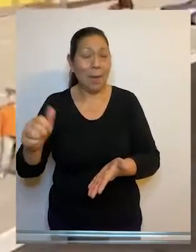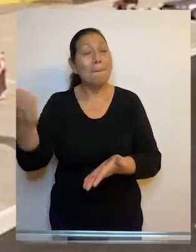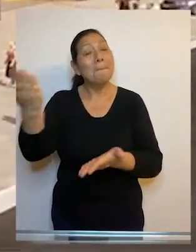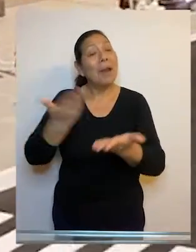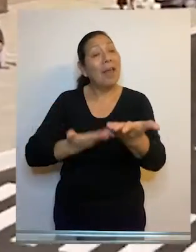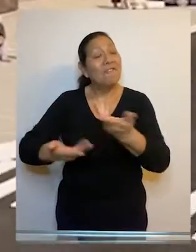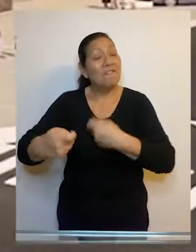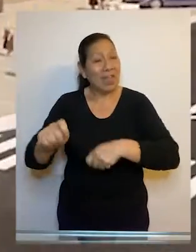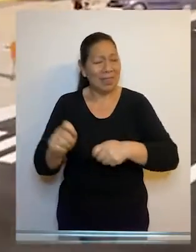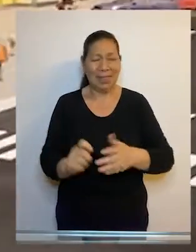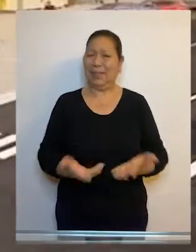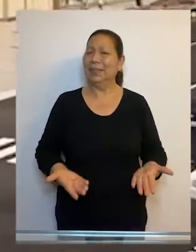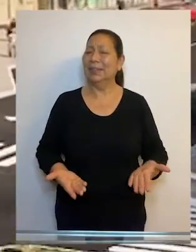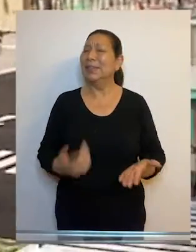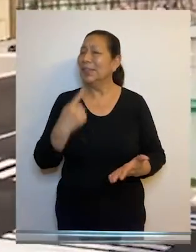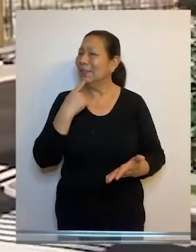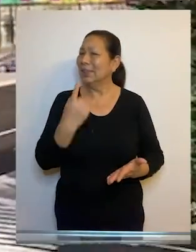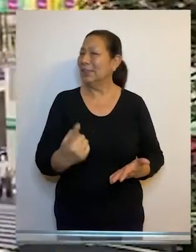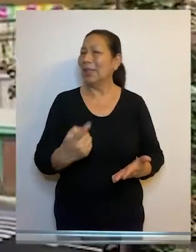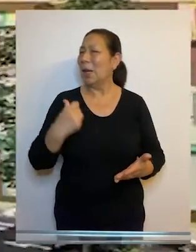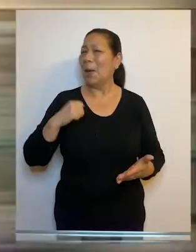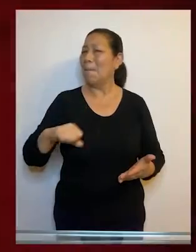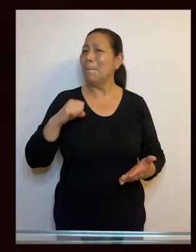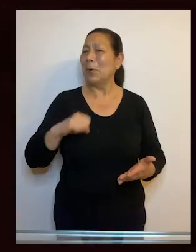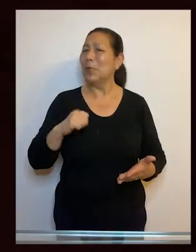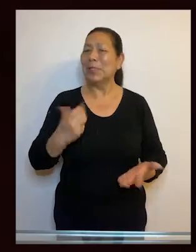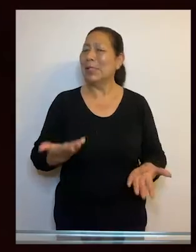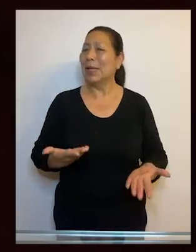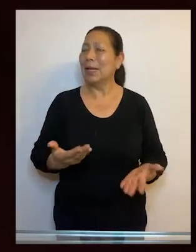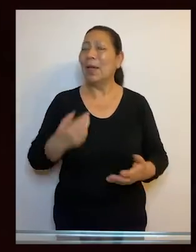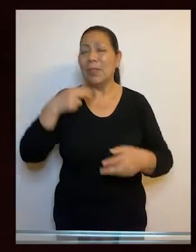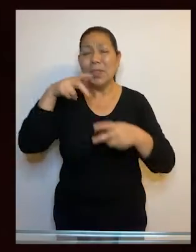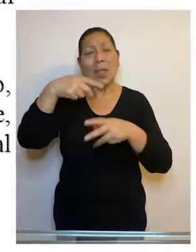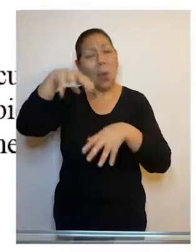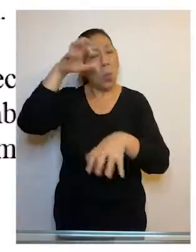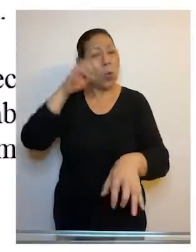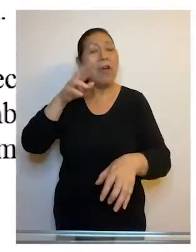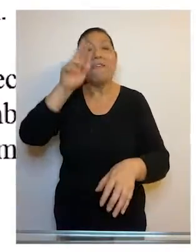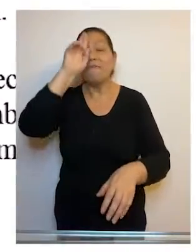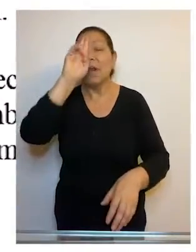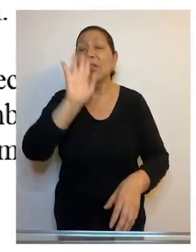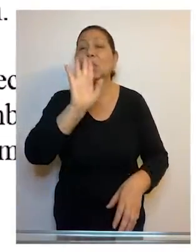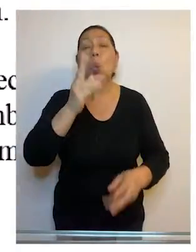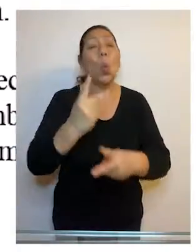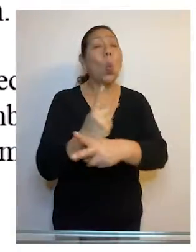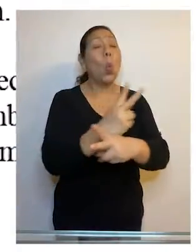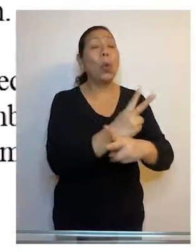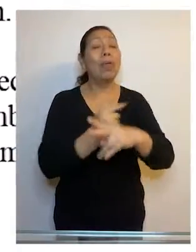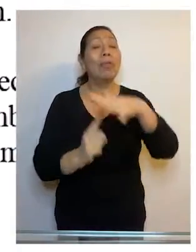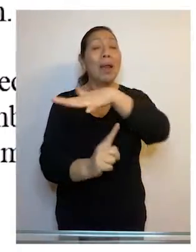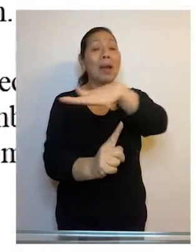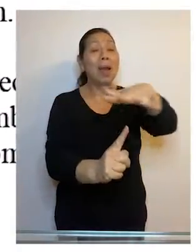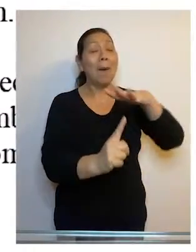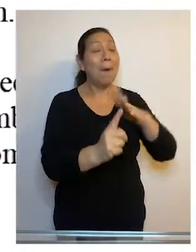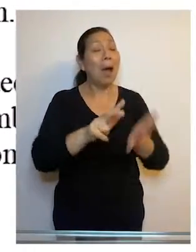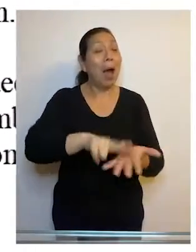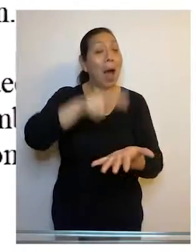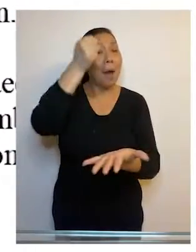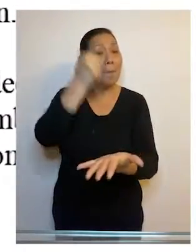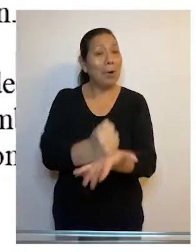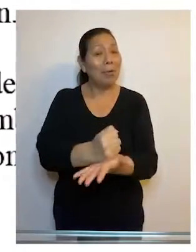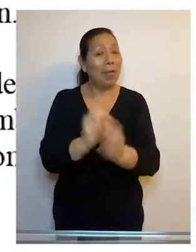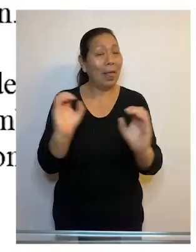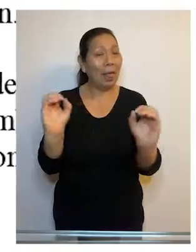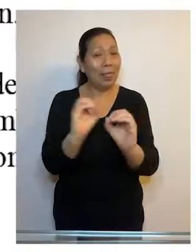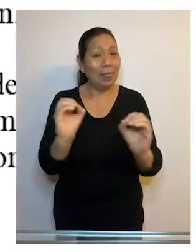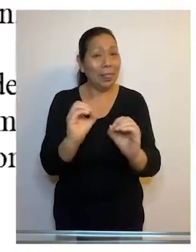referido centro comercial. La sentencia señala que la Municipalidad Provincial de Huánuco vulneró el derecho al medio ambiente adecuado al aprobar